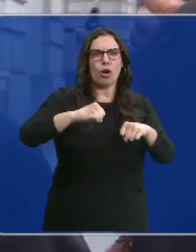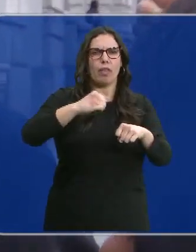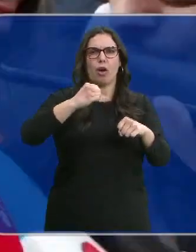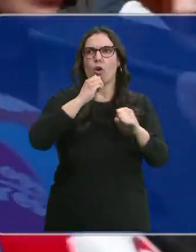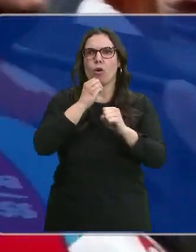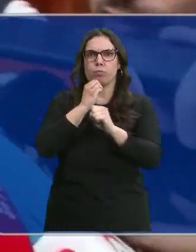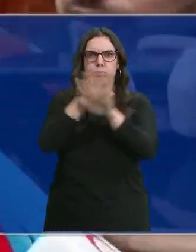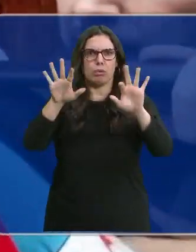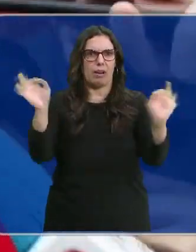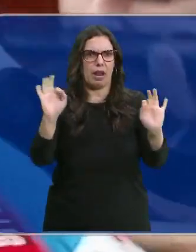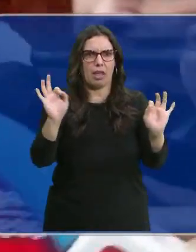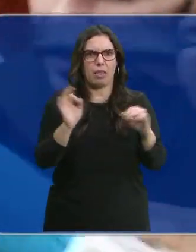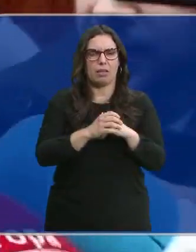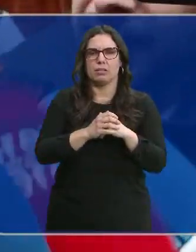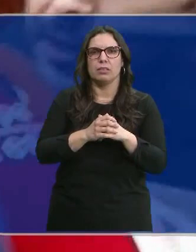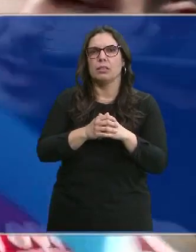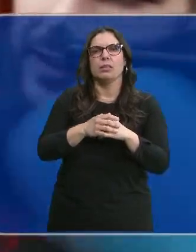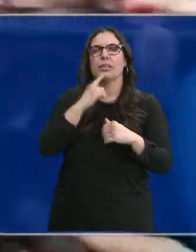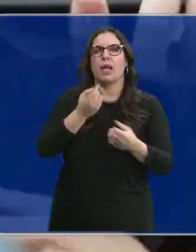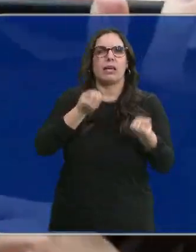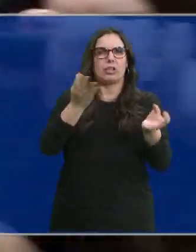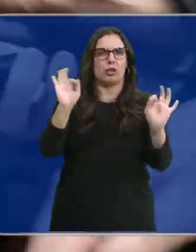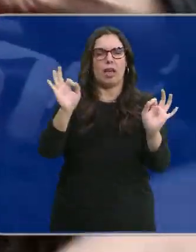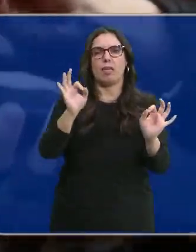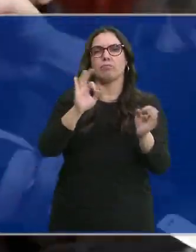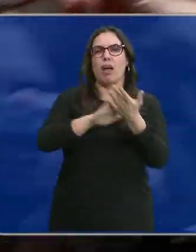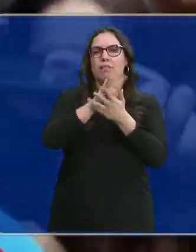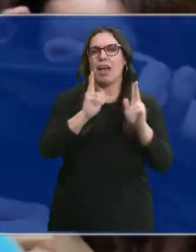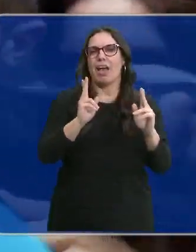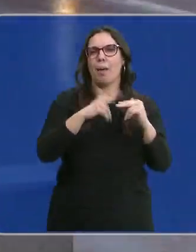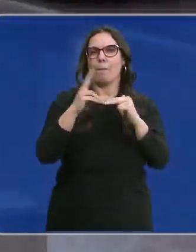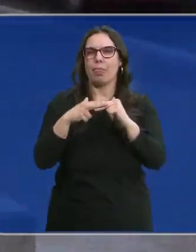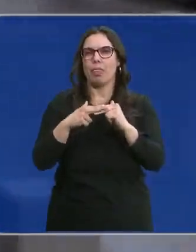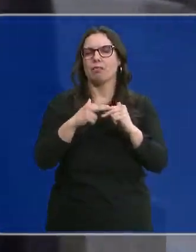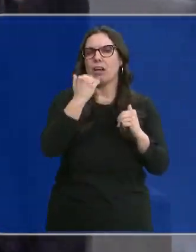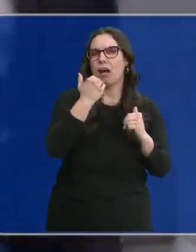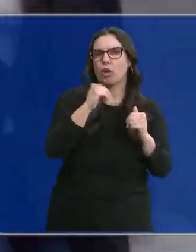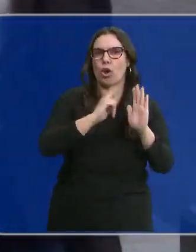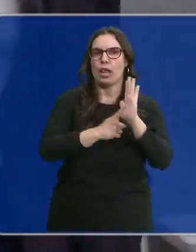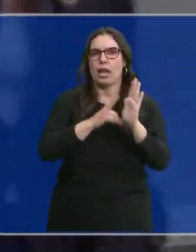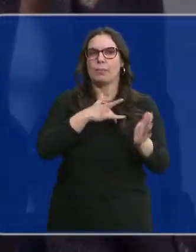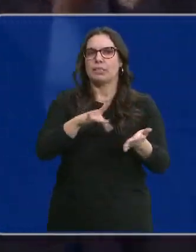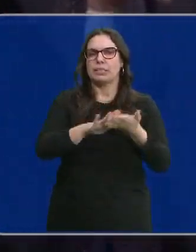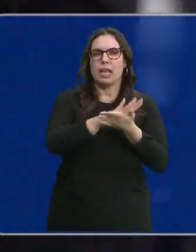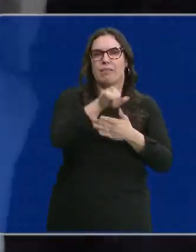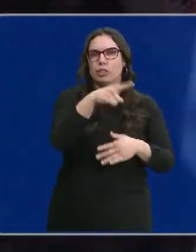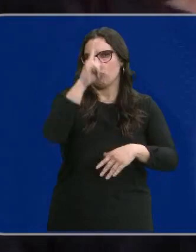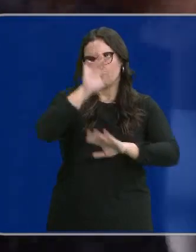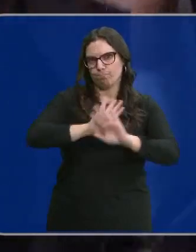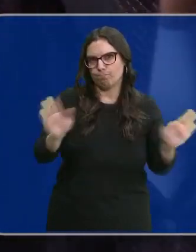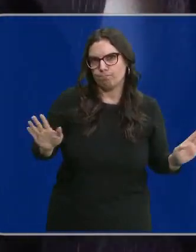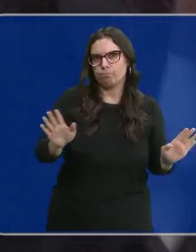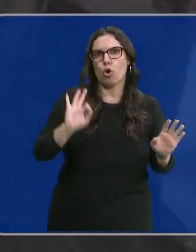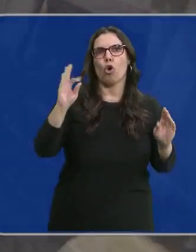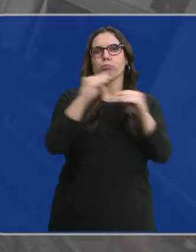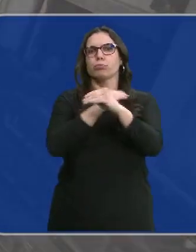comunicar nada. No aclaran si han hablado de las enmiendas parciales a la ley de amnistía que han presentado en el Congreso y sobre las que